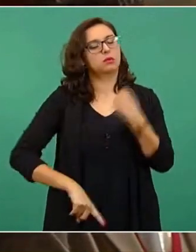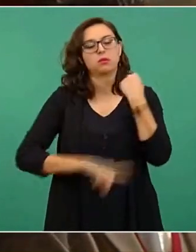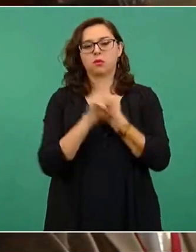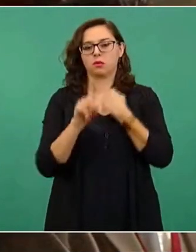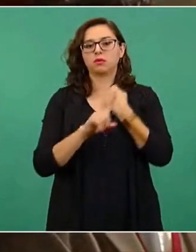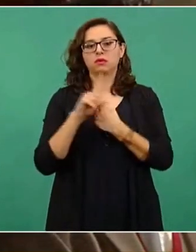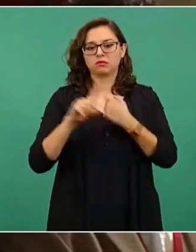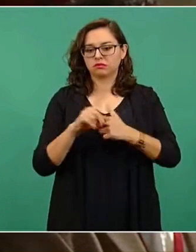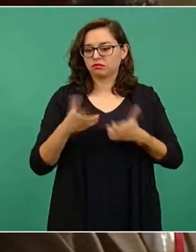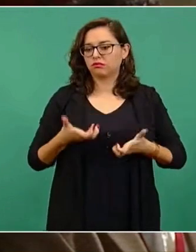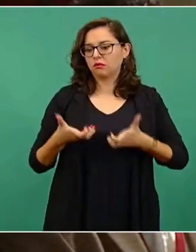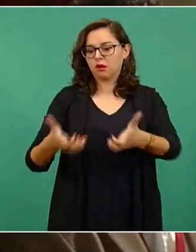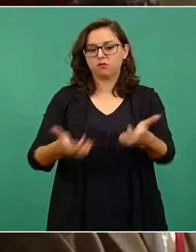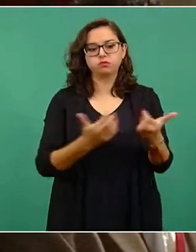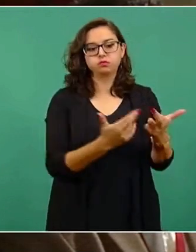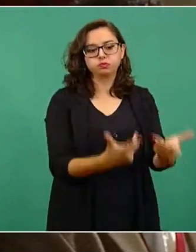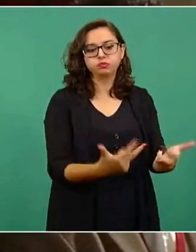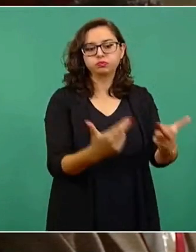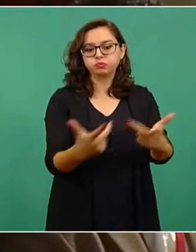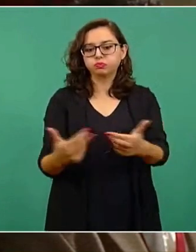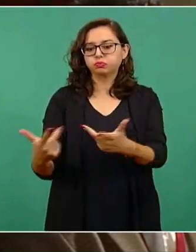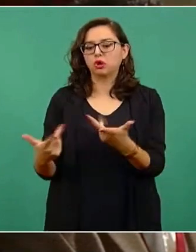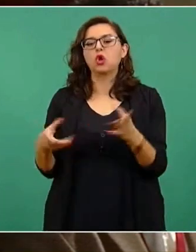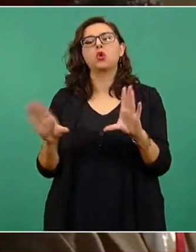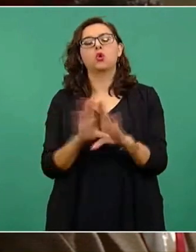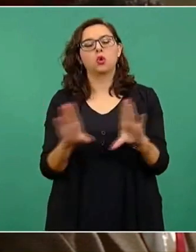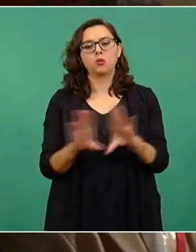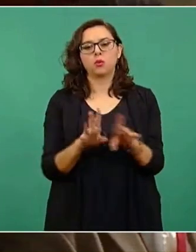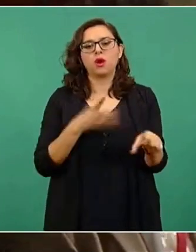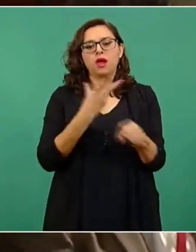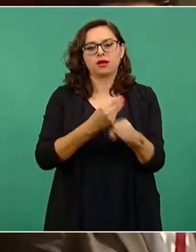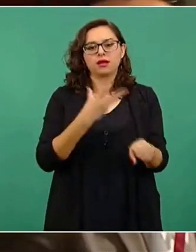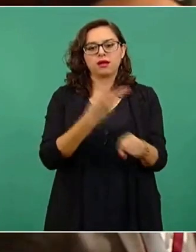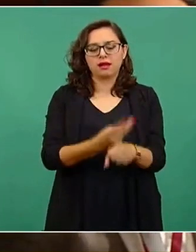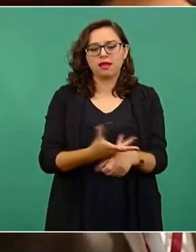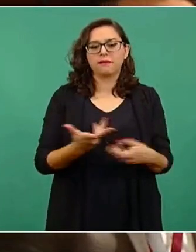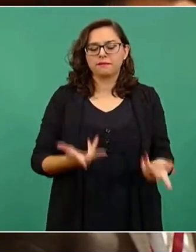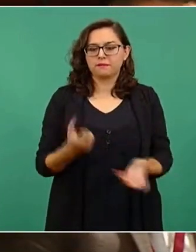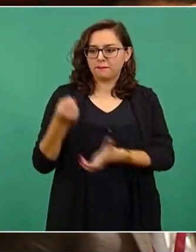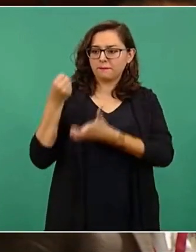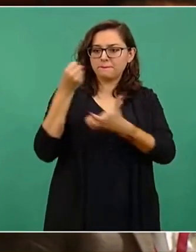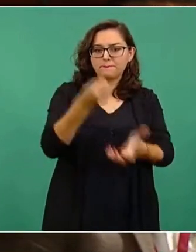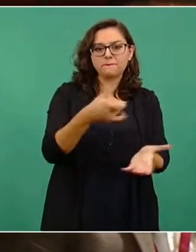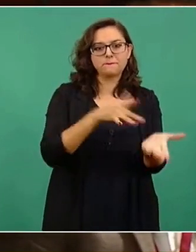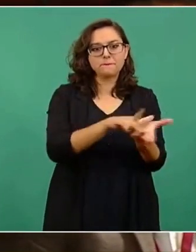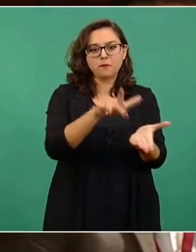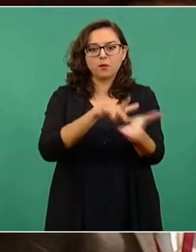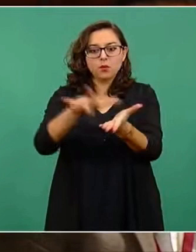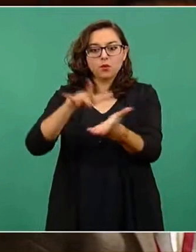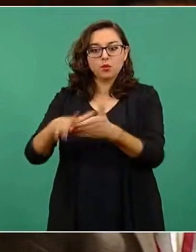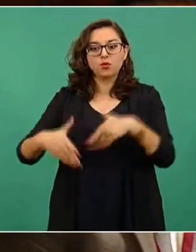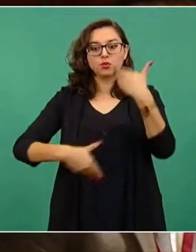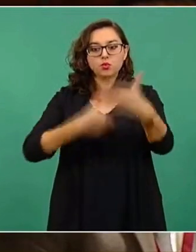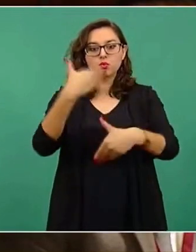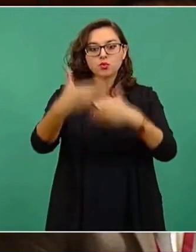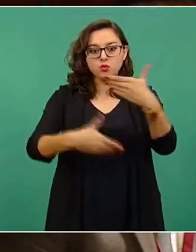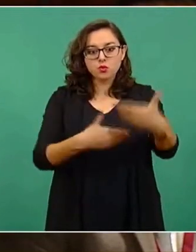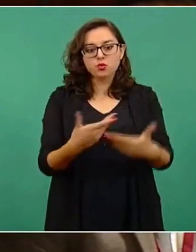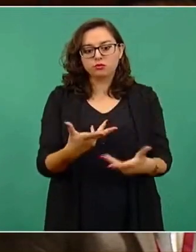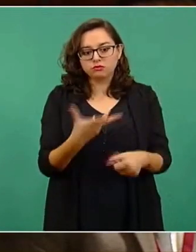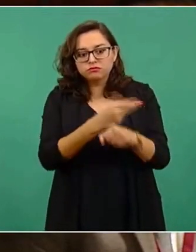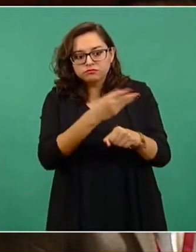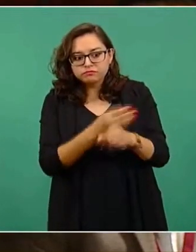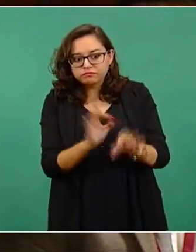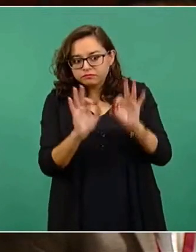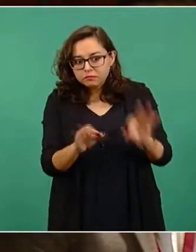¿cómo va este Plan Nacional de Bacheo que denunció usted en agosto? Y si los recursos servirán para que los ciudadanos vean una reducción importante